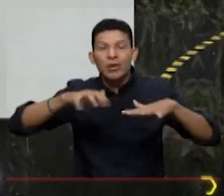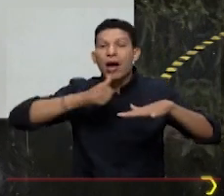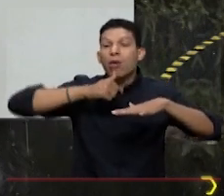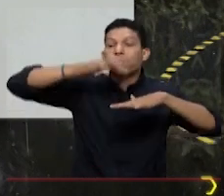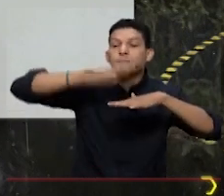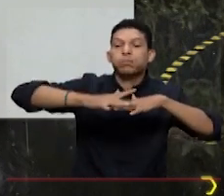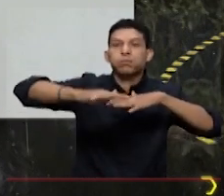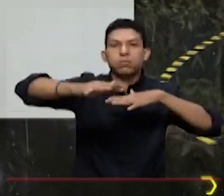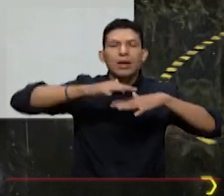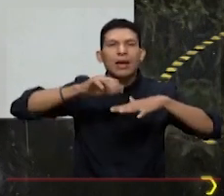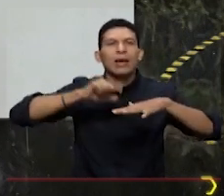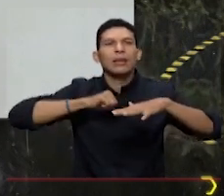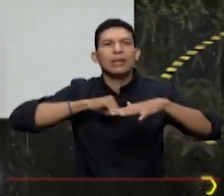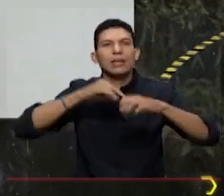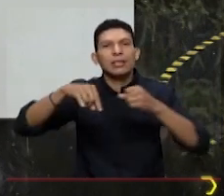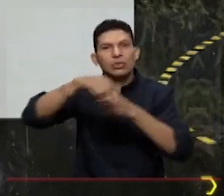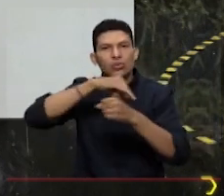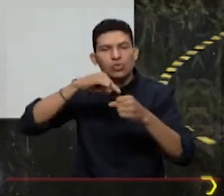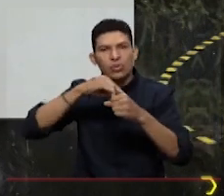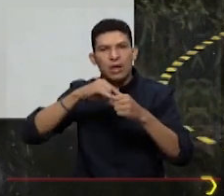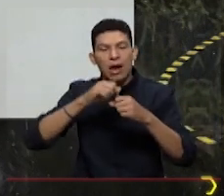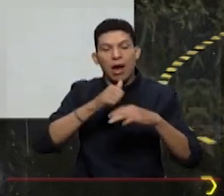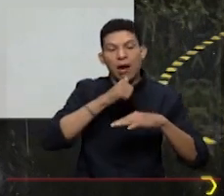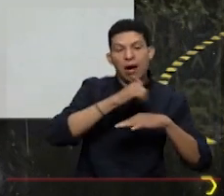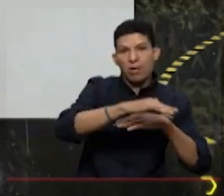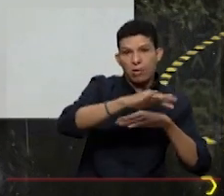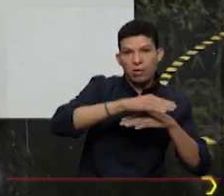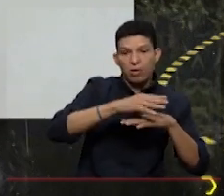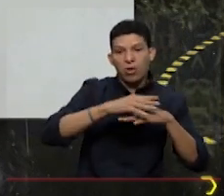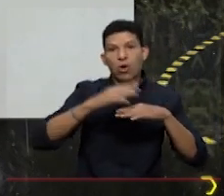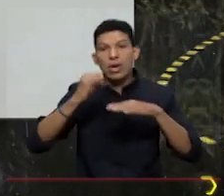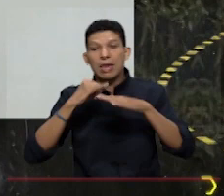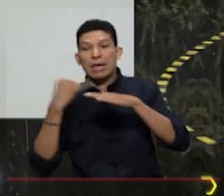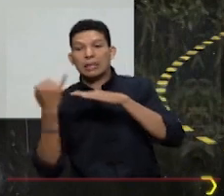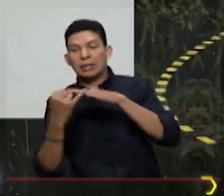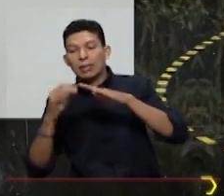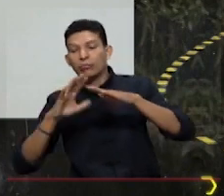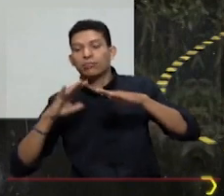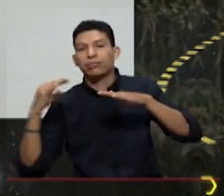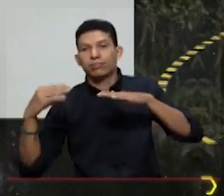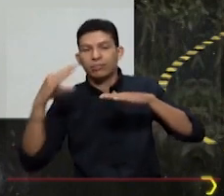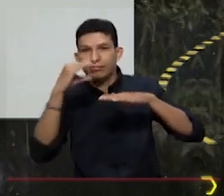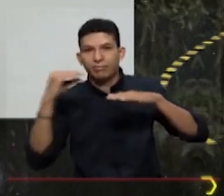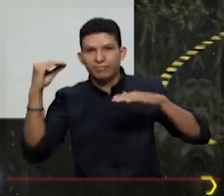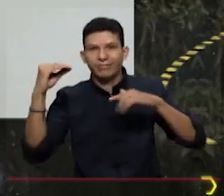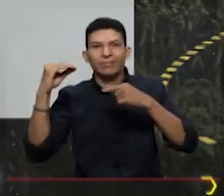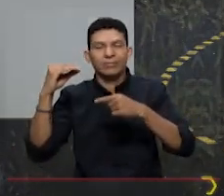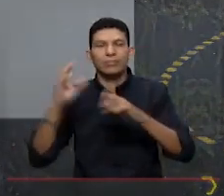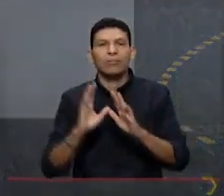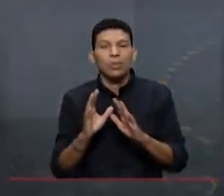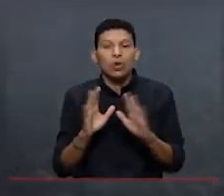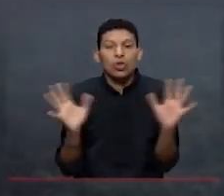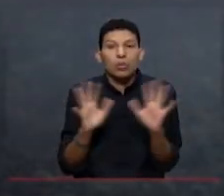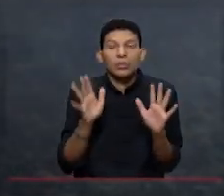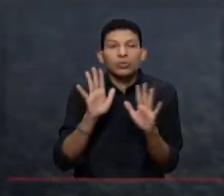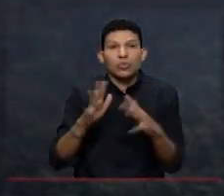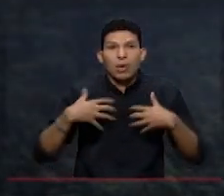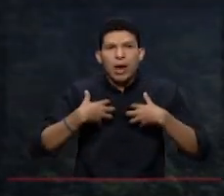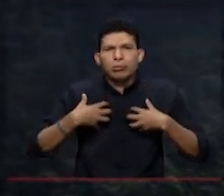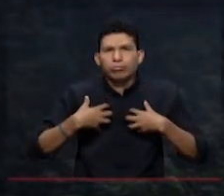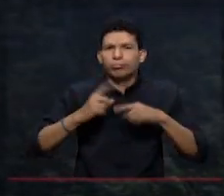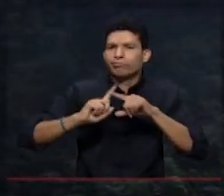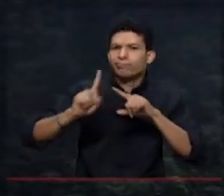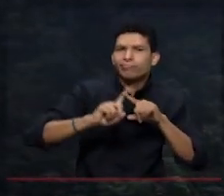que tiene zona marina y zona costera, pero que tiene unas características especiales, no solamente en su biodiversidad,